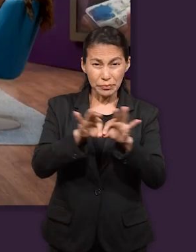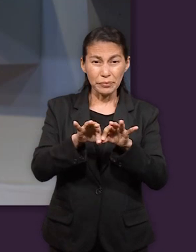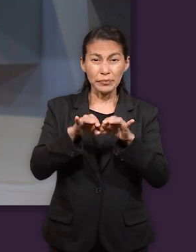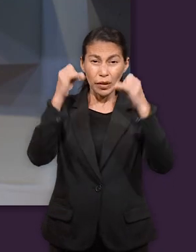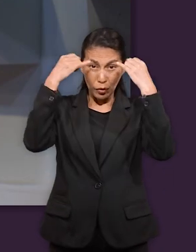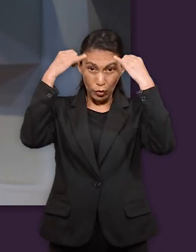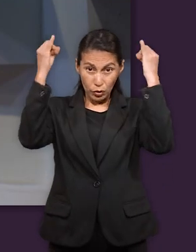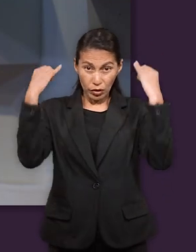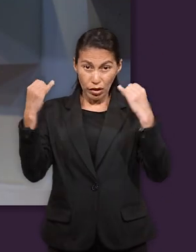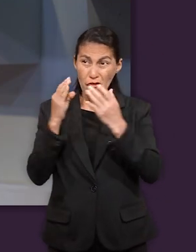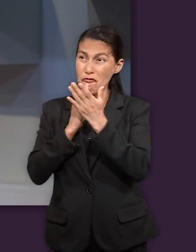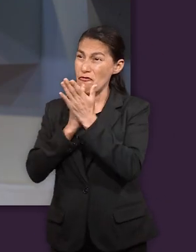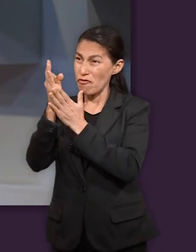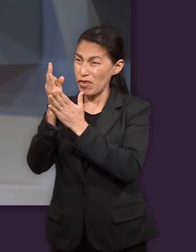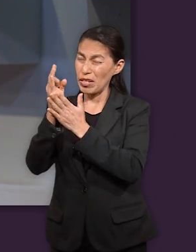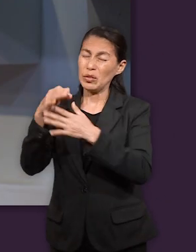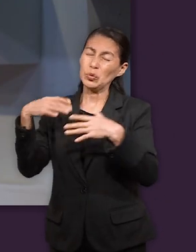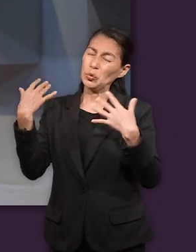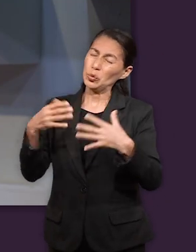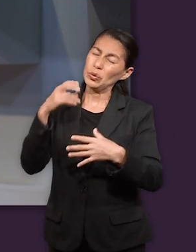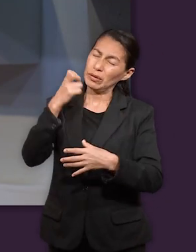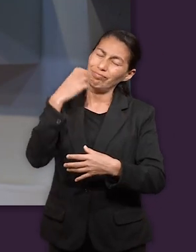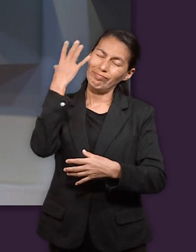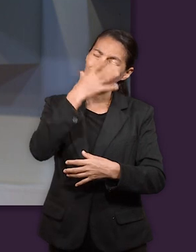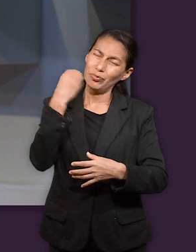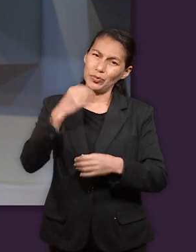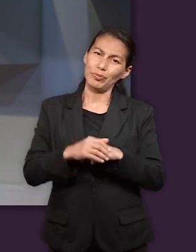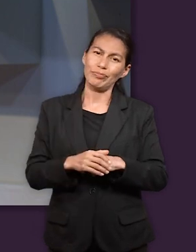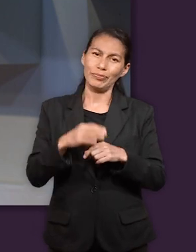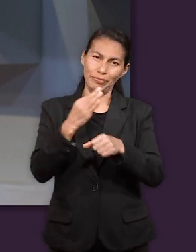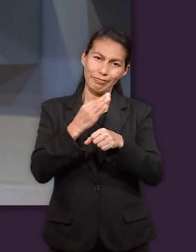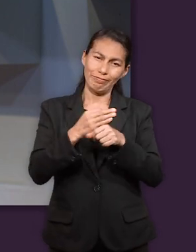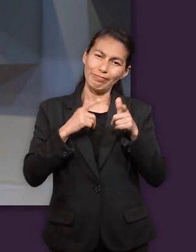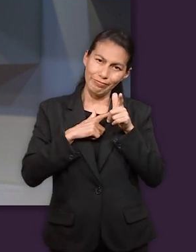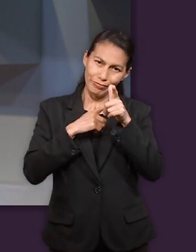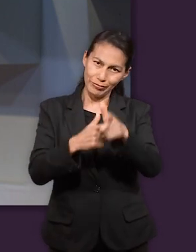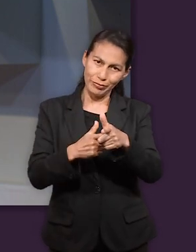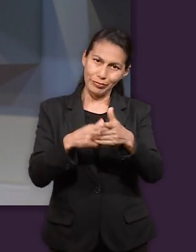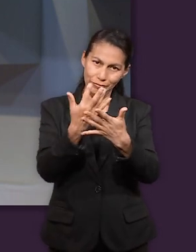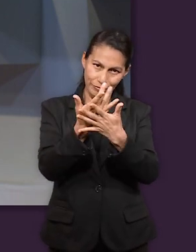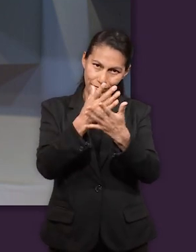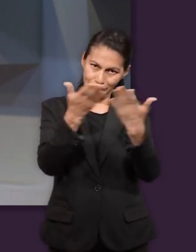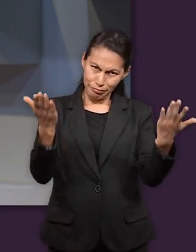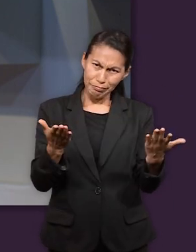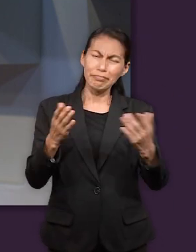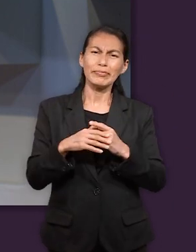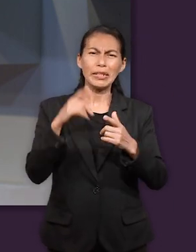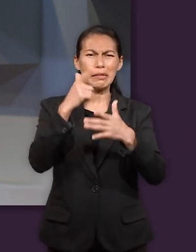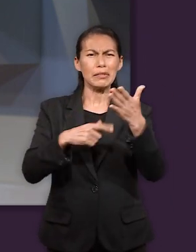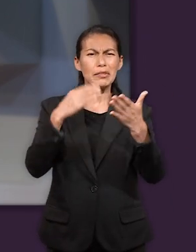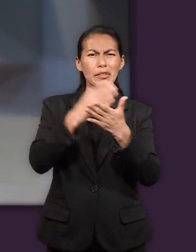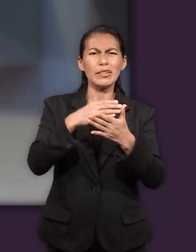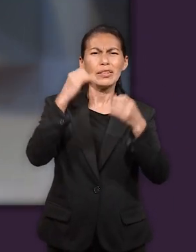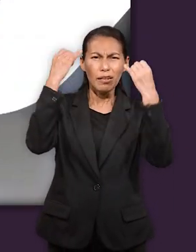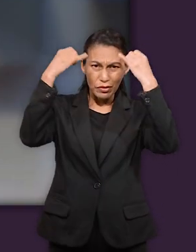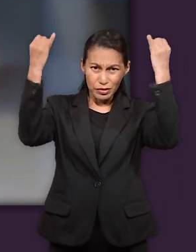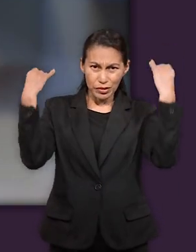clave mantenerse con Dios vamos a regresar en un momento quédense con nosotros con más lecciones de la vida de José